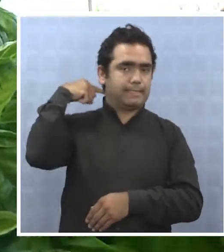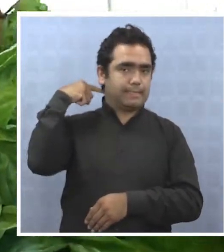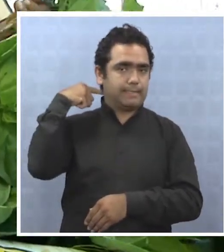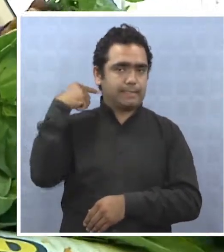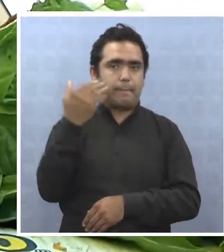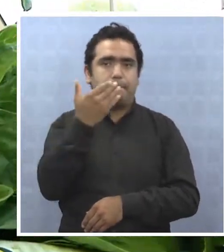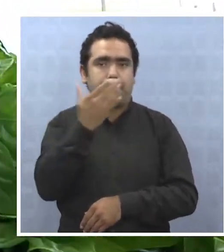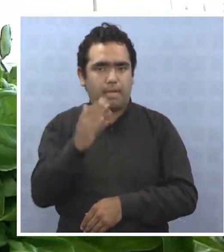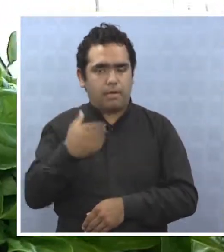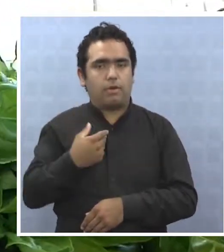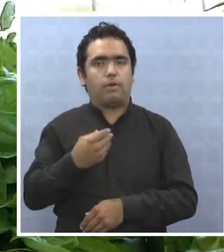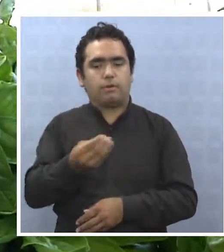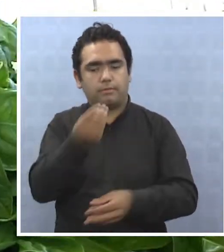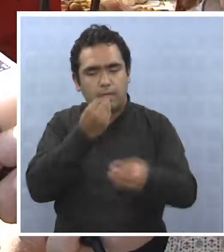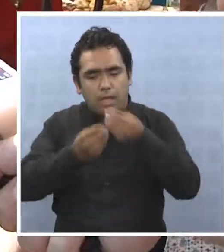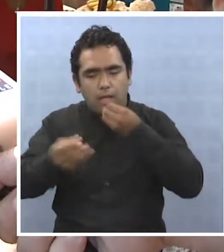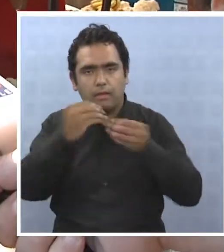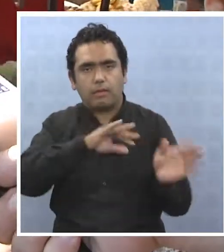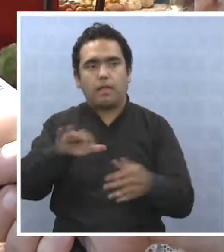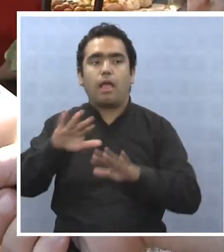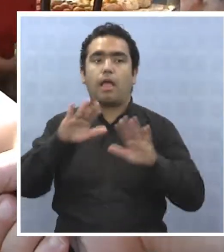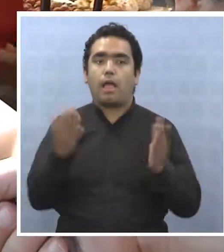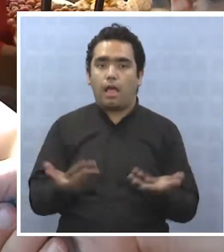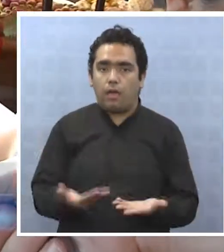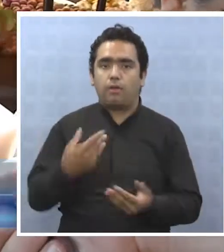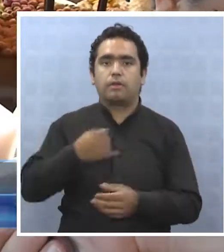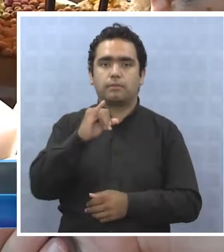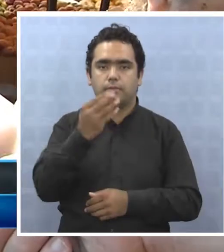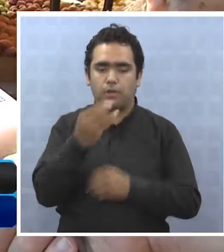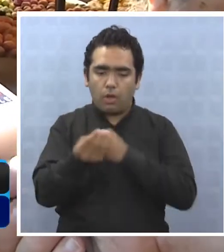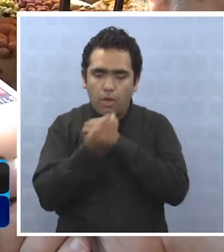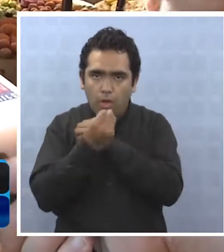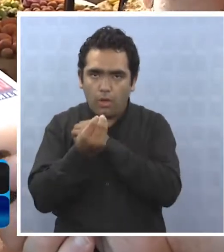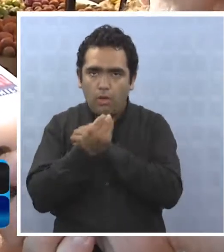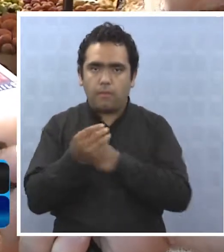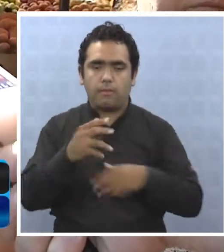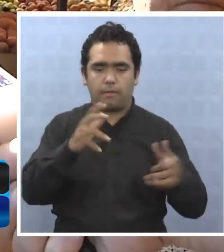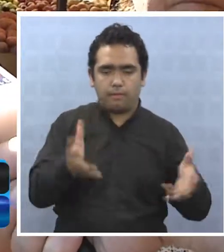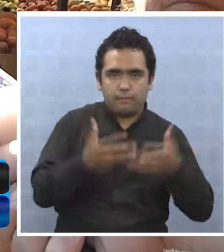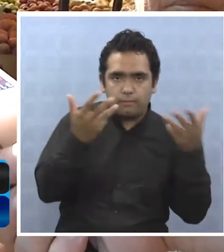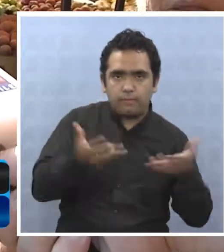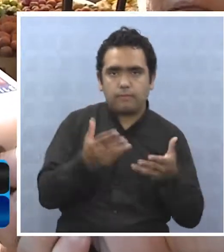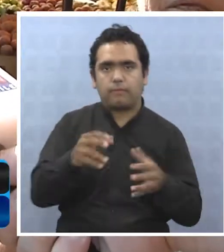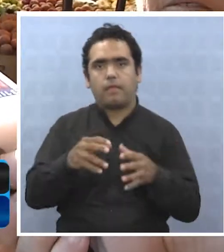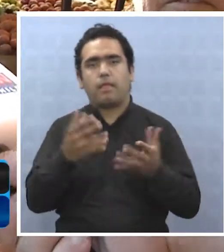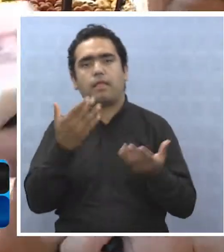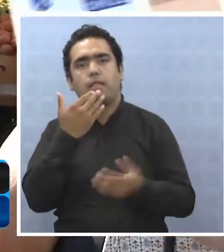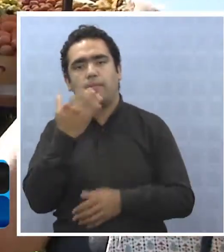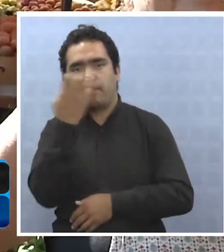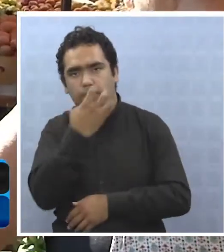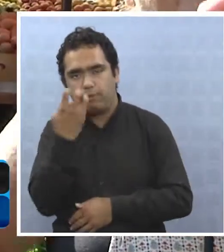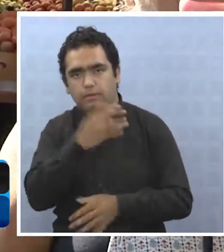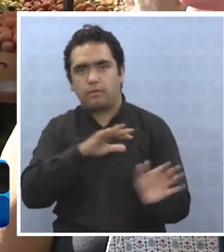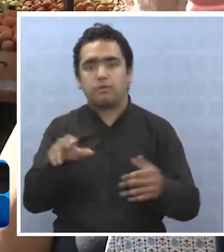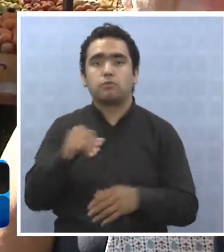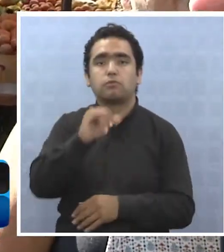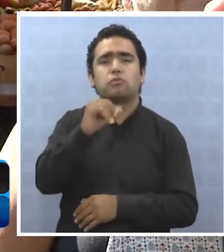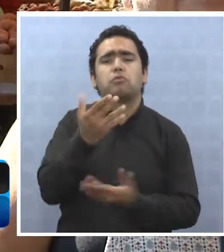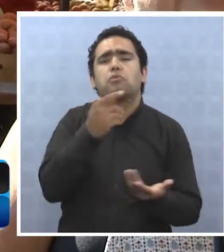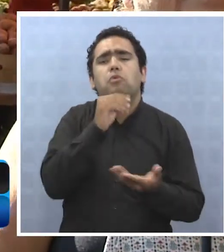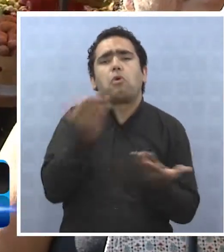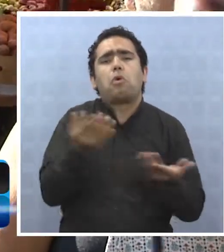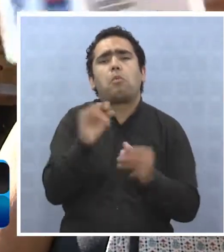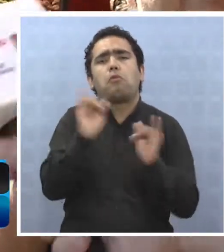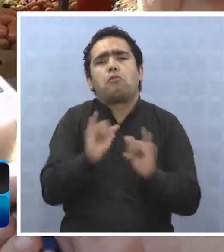dieta. Ahora estoy haciendo una dieta, o comiendo más frutas. Antes no comía frutas ni tantas ensaladas. Sí, prefieren hacerlas crudas,